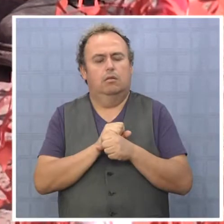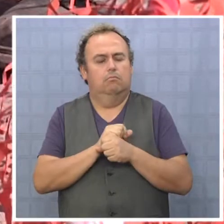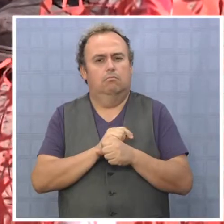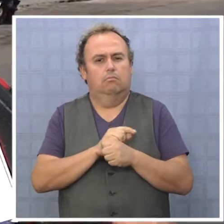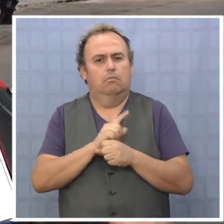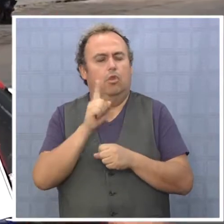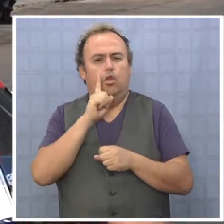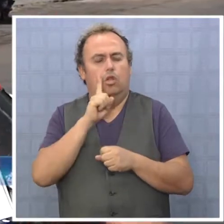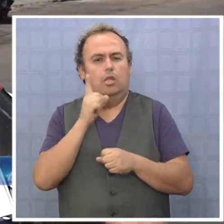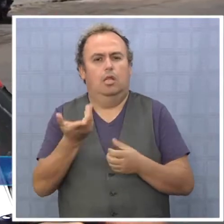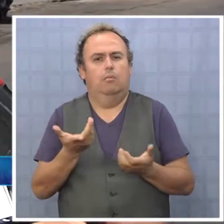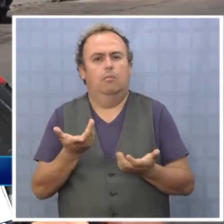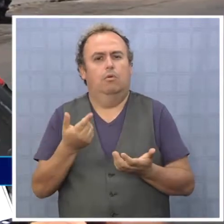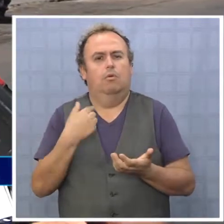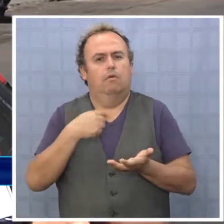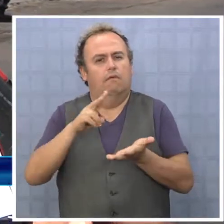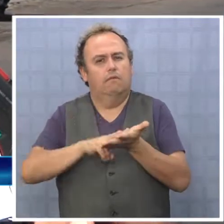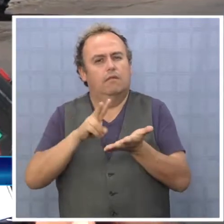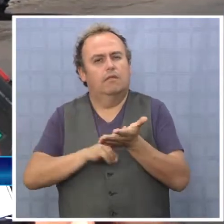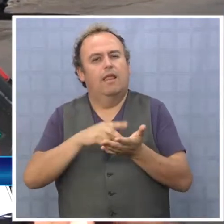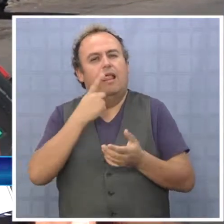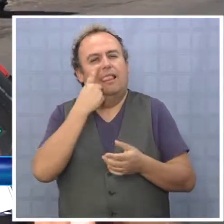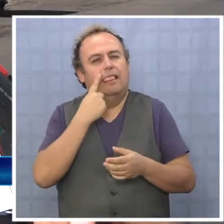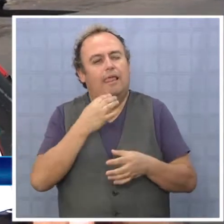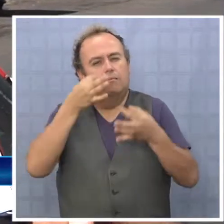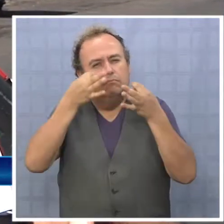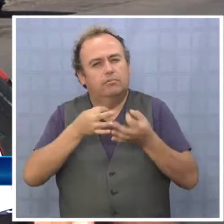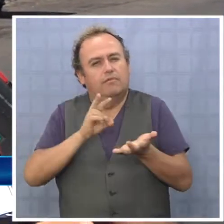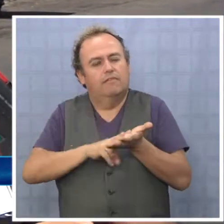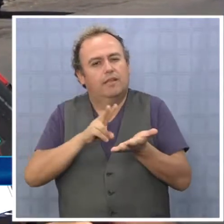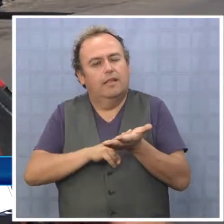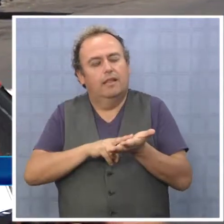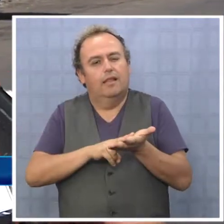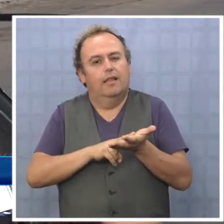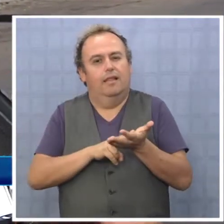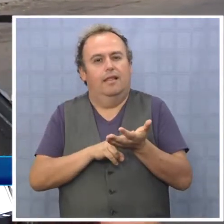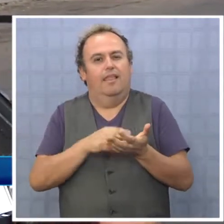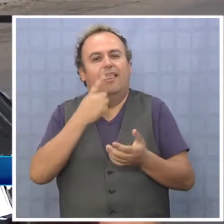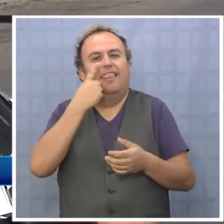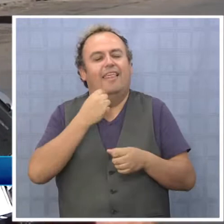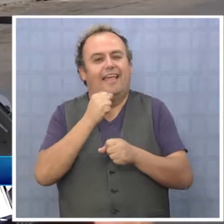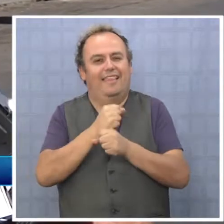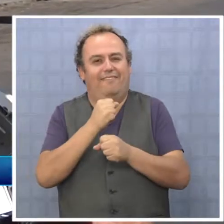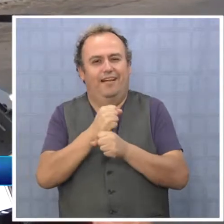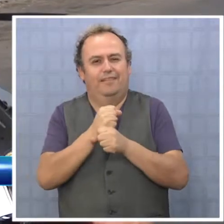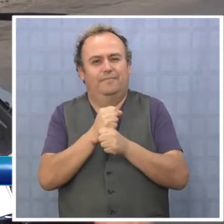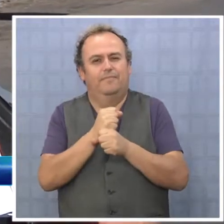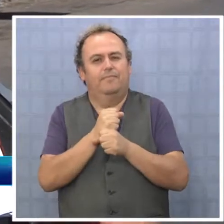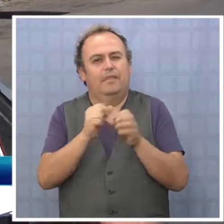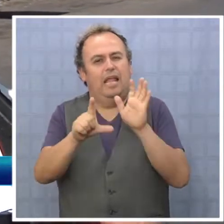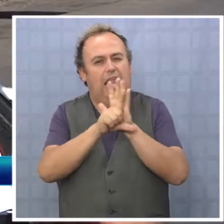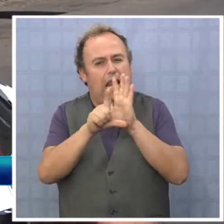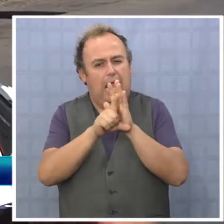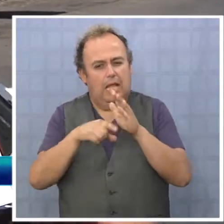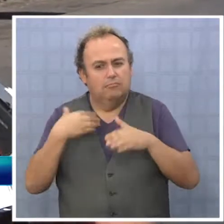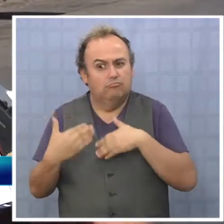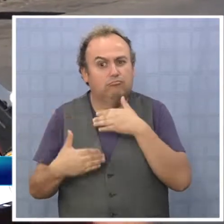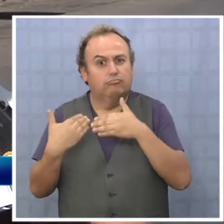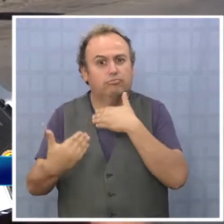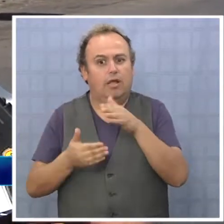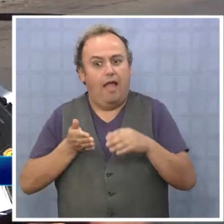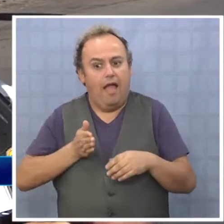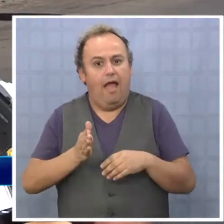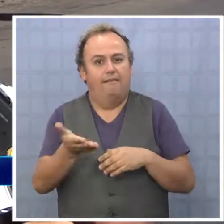realmente el verdadero sentido del Día del Trabajador y el sentido es avanzar en leyes laborales que avancen en una